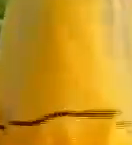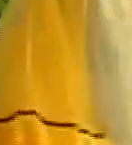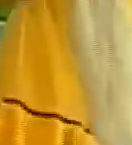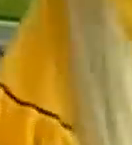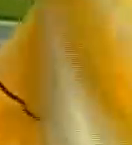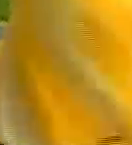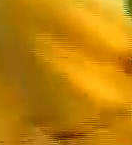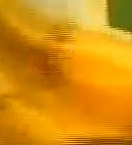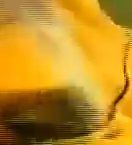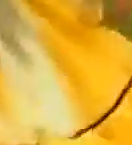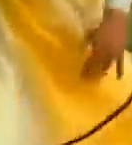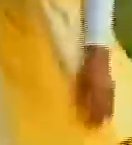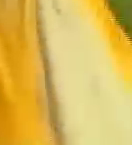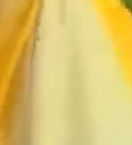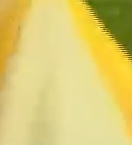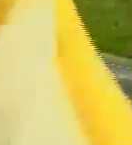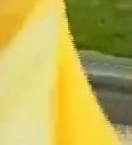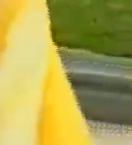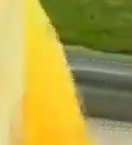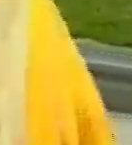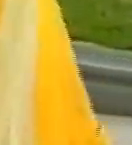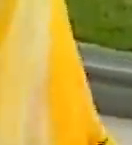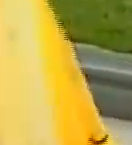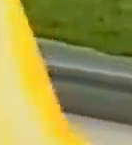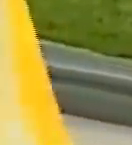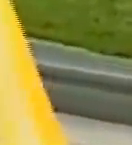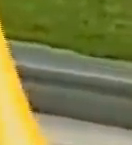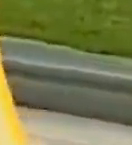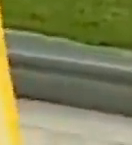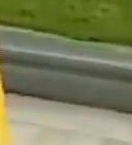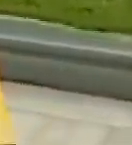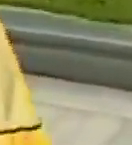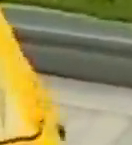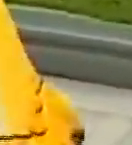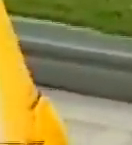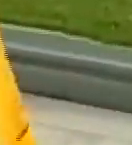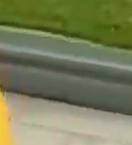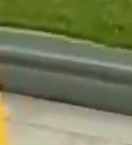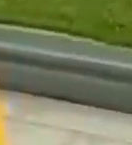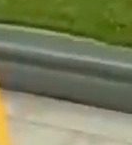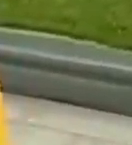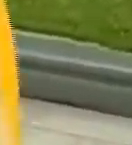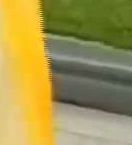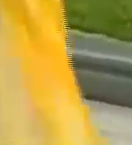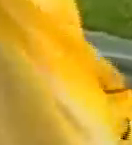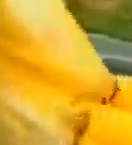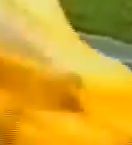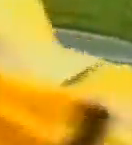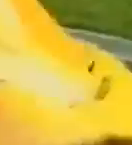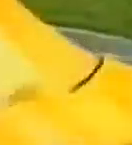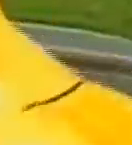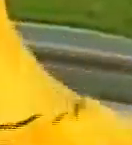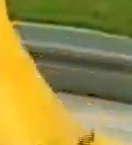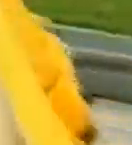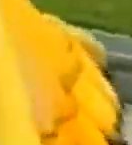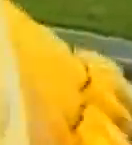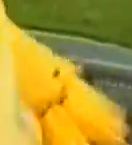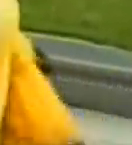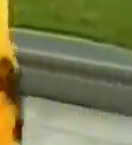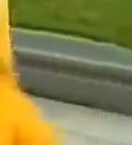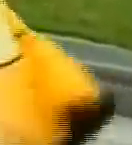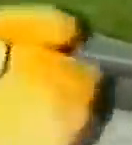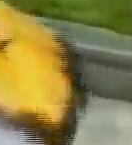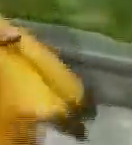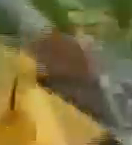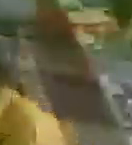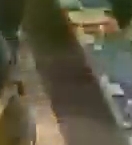los diferentes diputados inician al hemiciclo de sesiones del Palacio Federal Legislativo pues